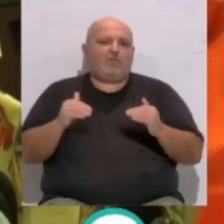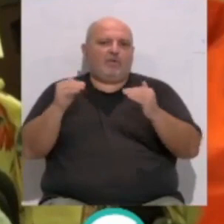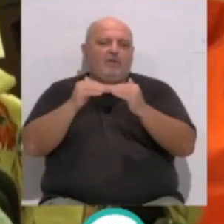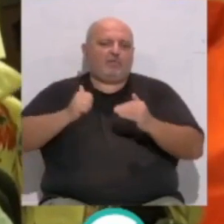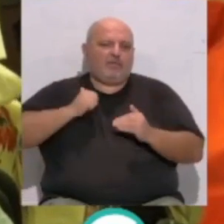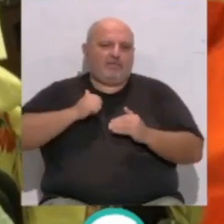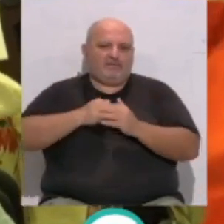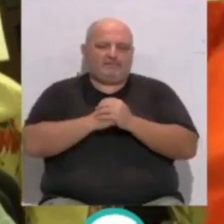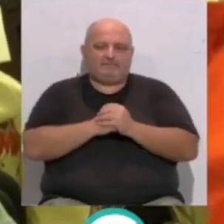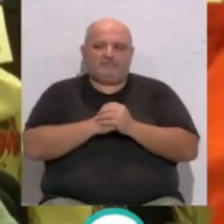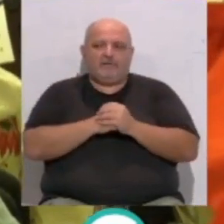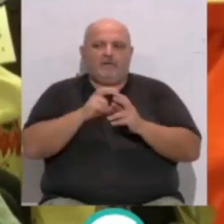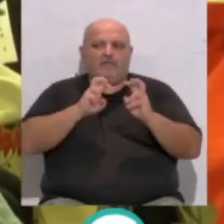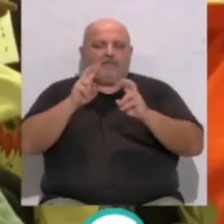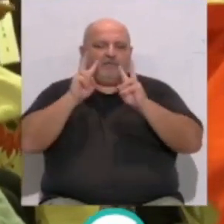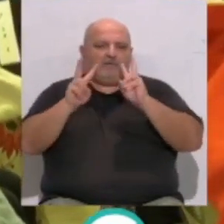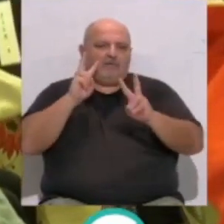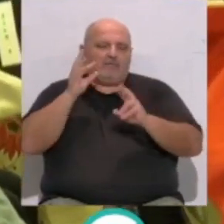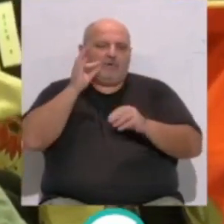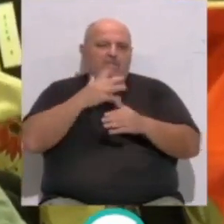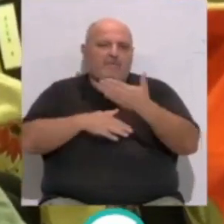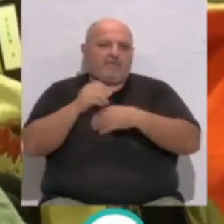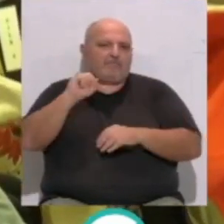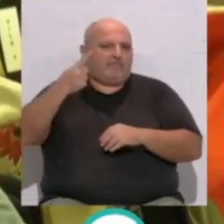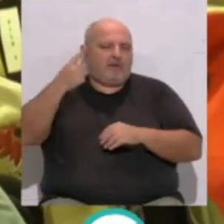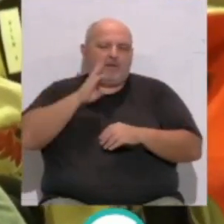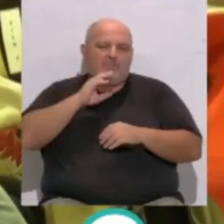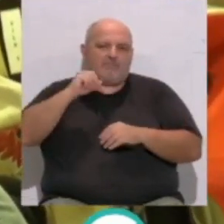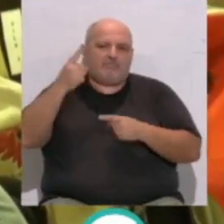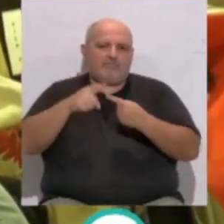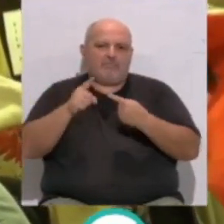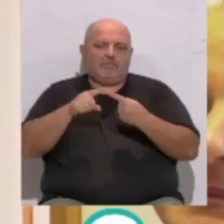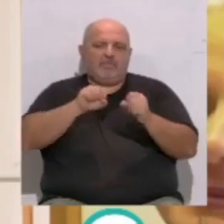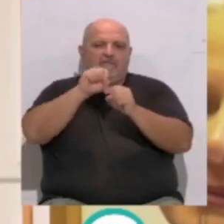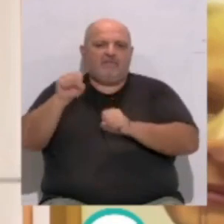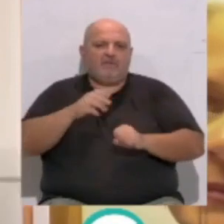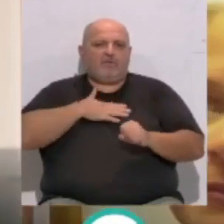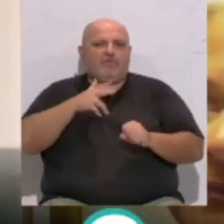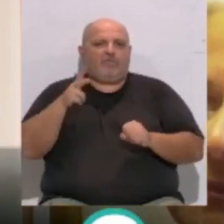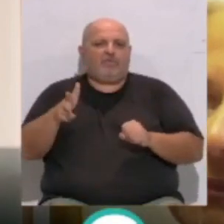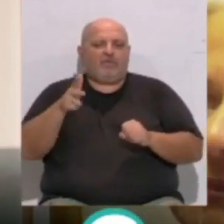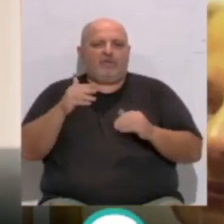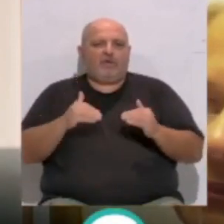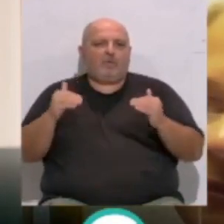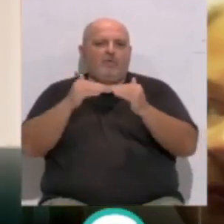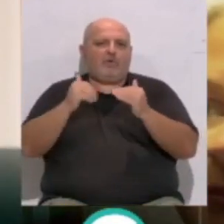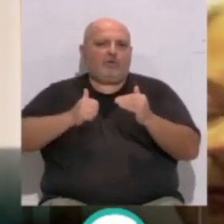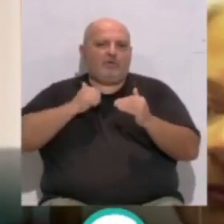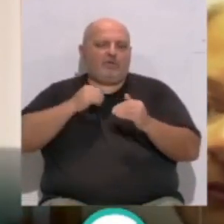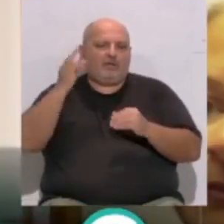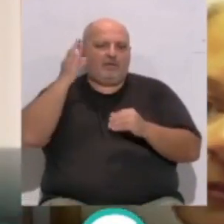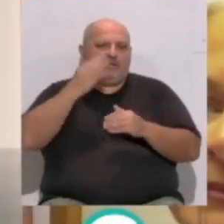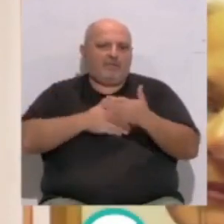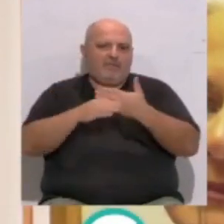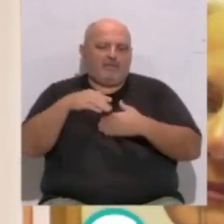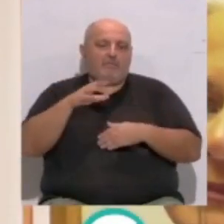oportunidades. Primero es visibilizar a las mujeres con discapacidad, eso por encima de todo. Trabajar por la defensa de nuestros derechos y trabajar por la igualdad de oportunidades de las mujeres con